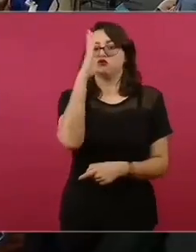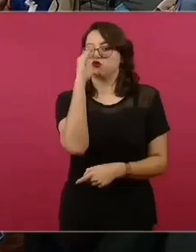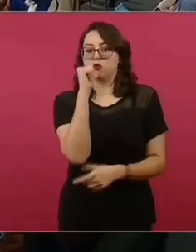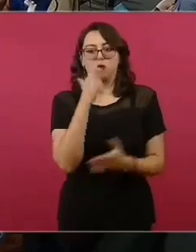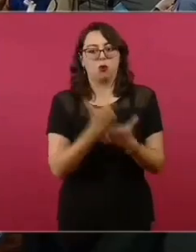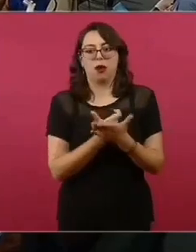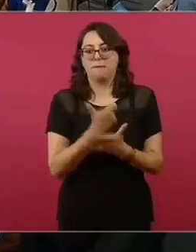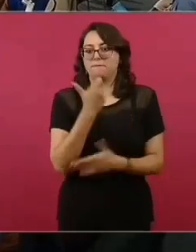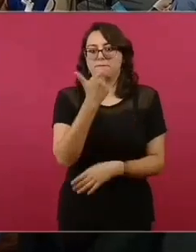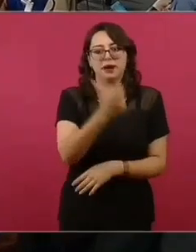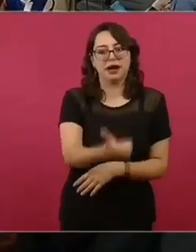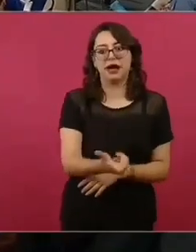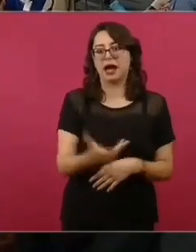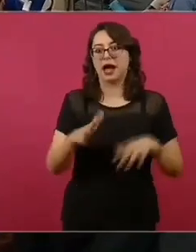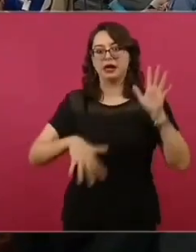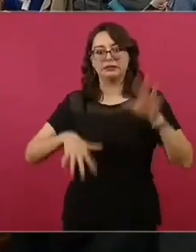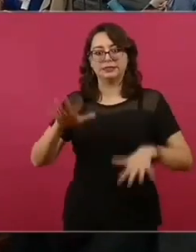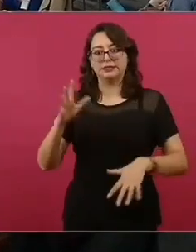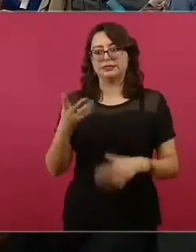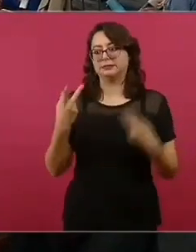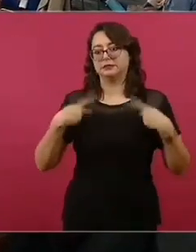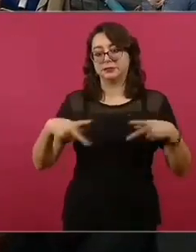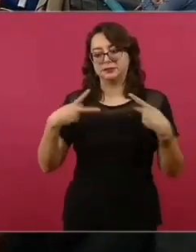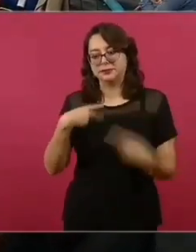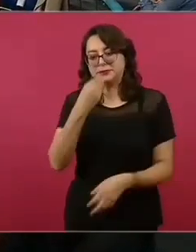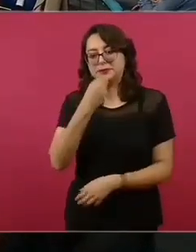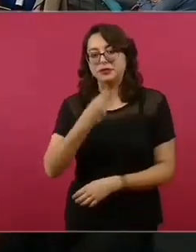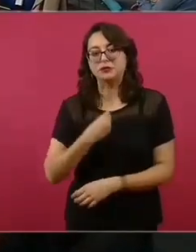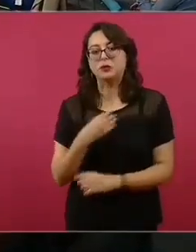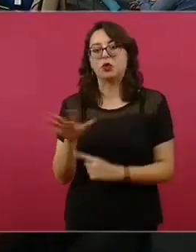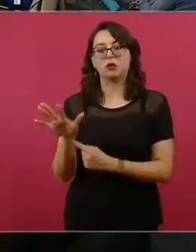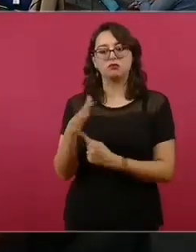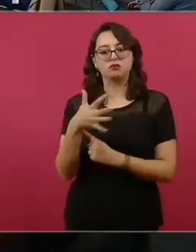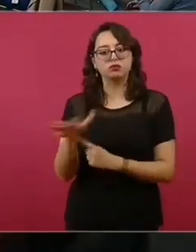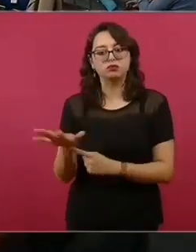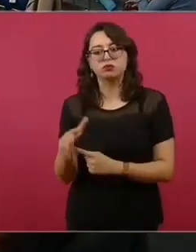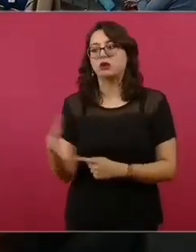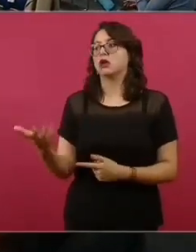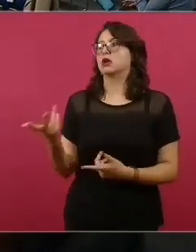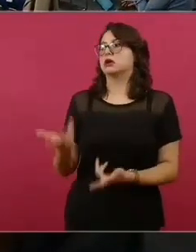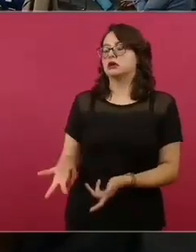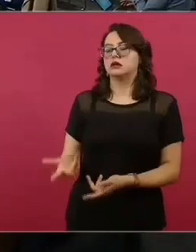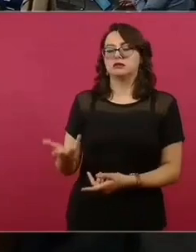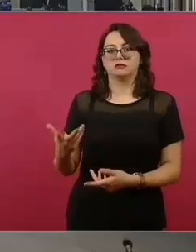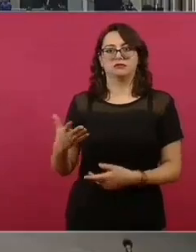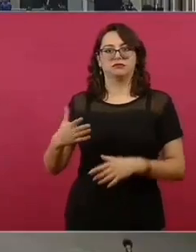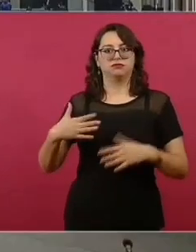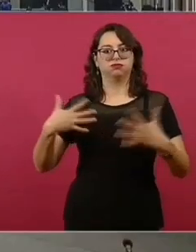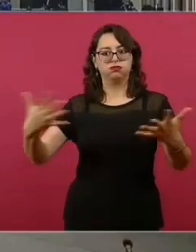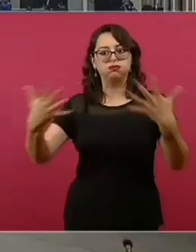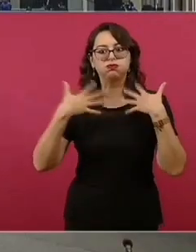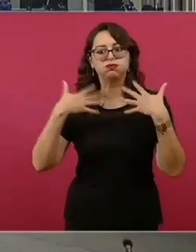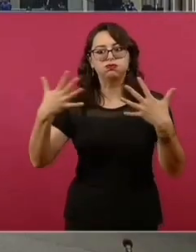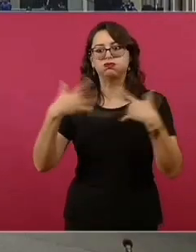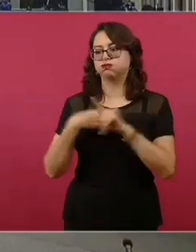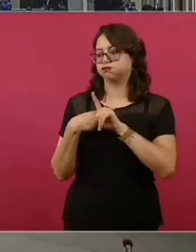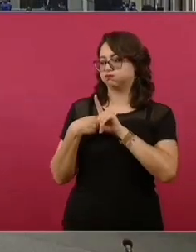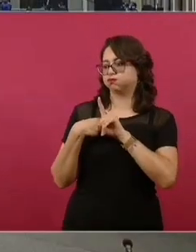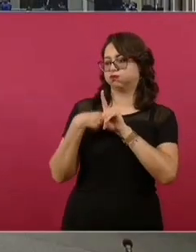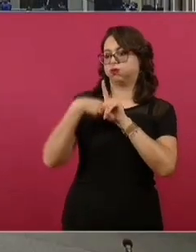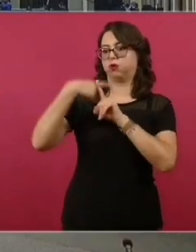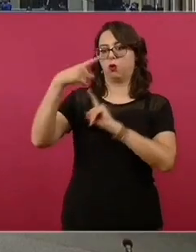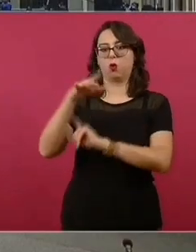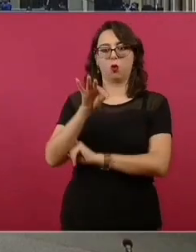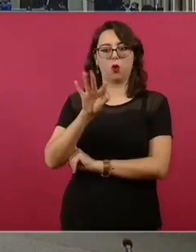incluso se aguantan el calor con abanico nada más y estamos hablando de más de 40 grados, 45 hasta 50